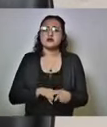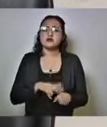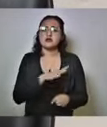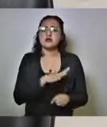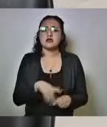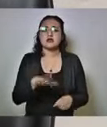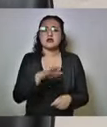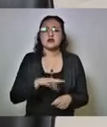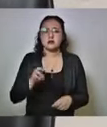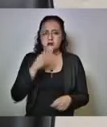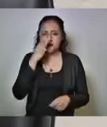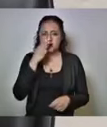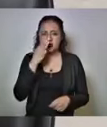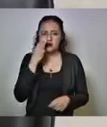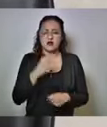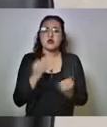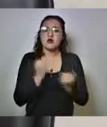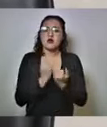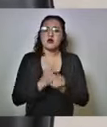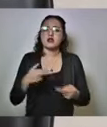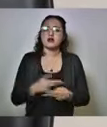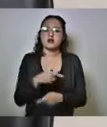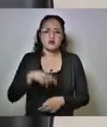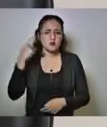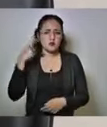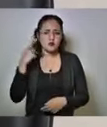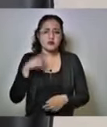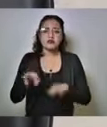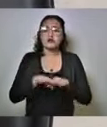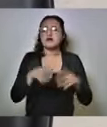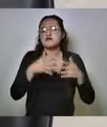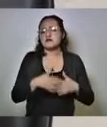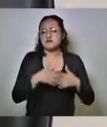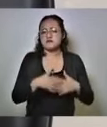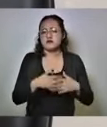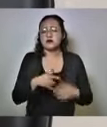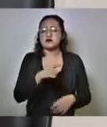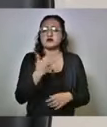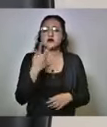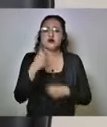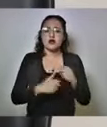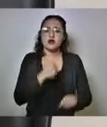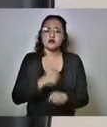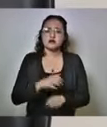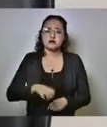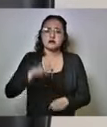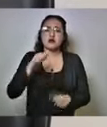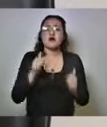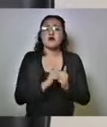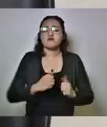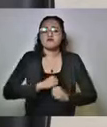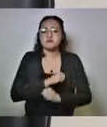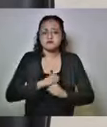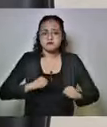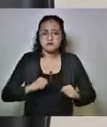Zona, 20 también, la Margarita, también residente de la ciudad de Puebla, obrero, de 52 años de edad, con obesidad.